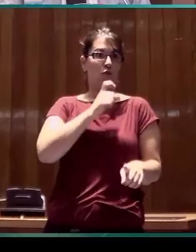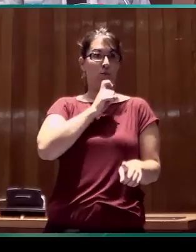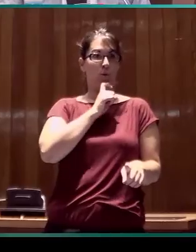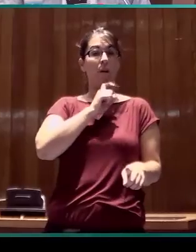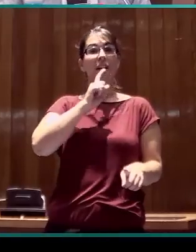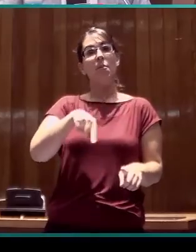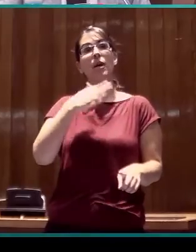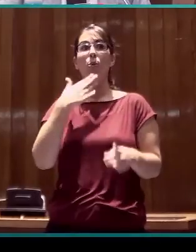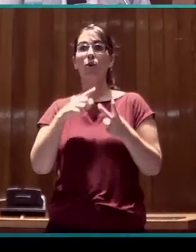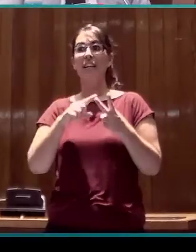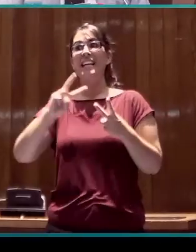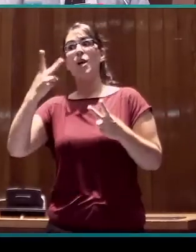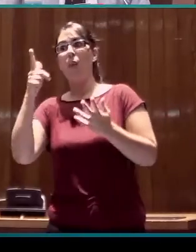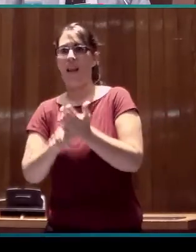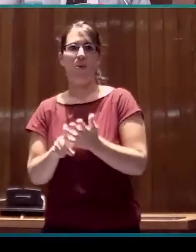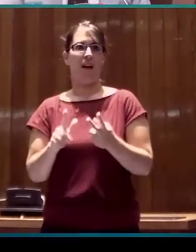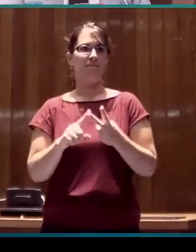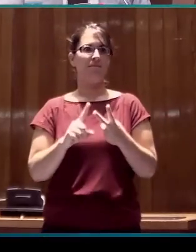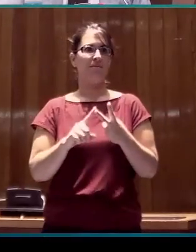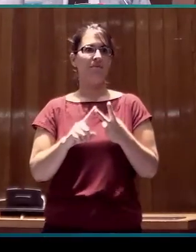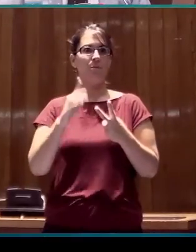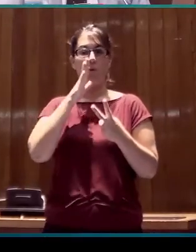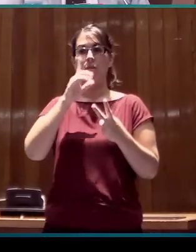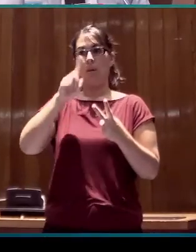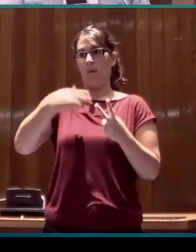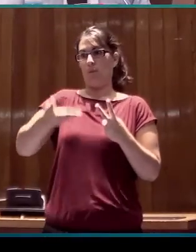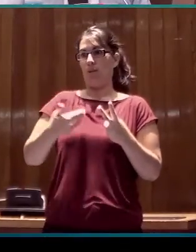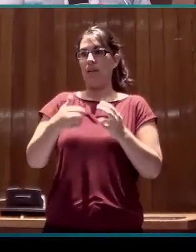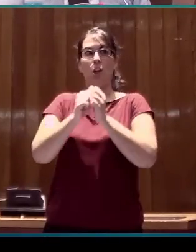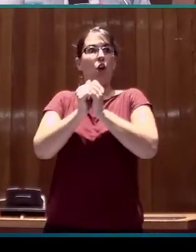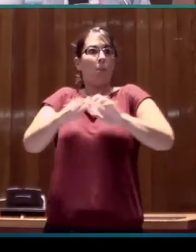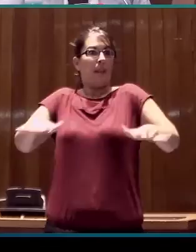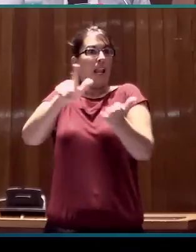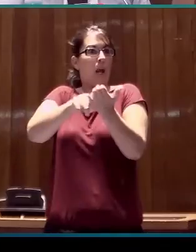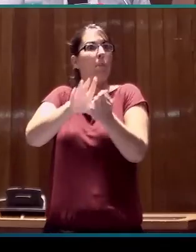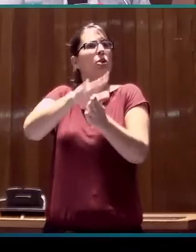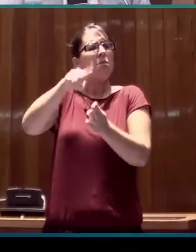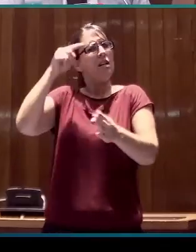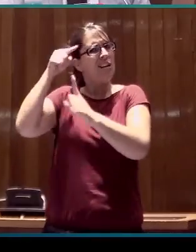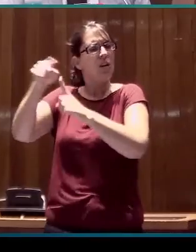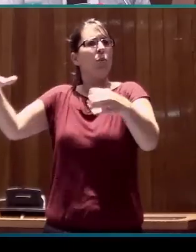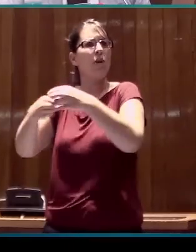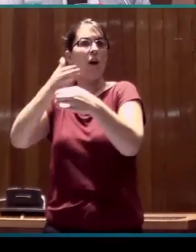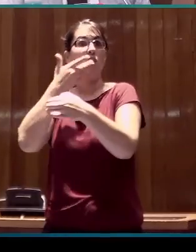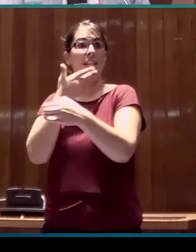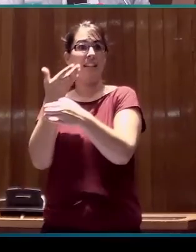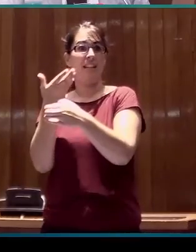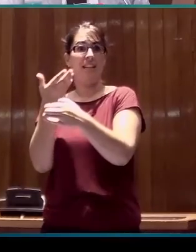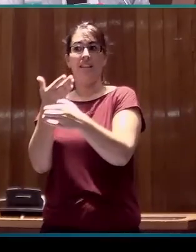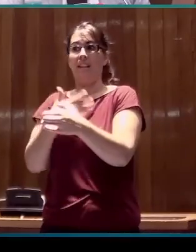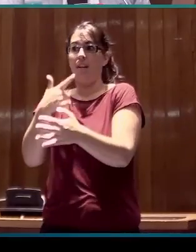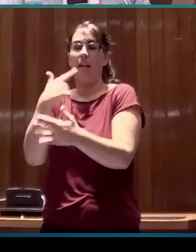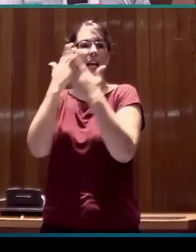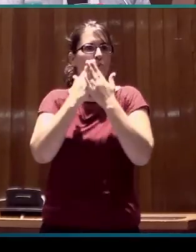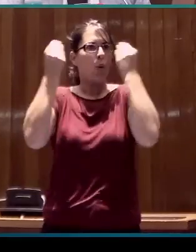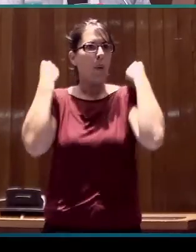lengua, porque también es importante normalizar la lengua para la comunidad oyente y, por lo tanto, eso pasa por la adquisición de la lengua